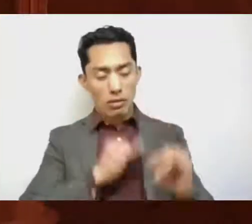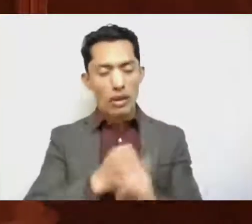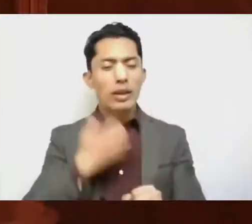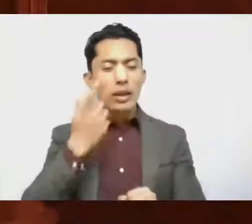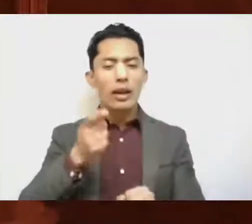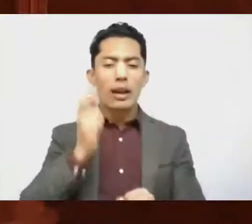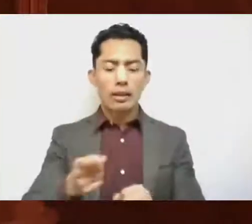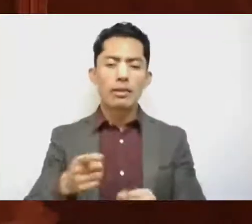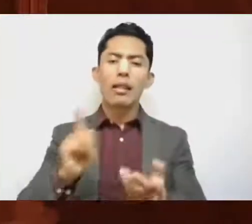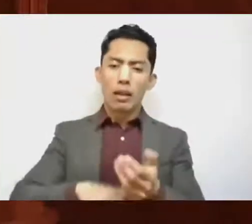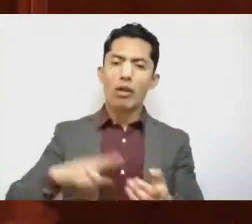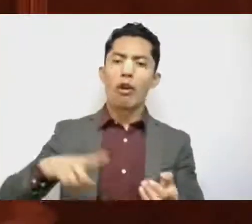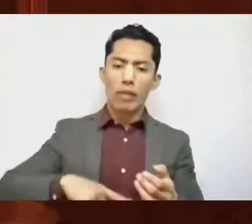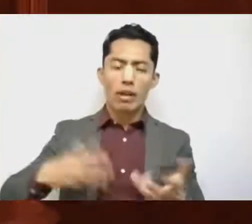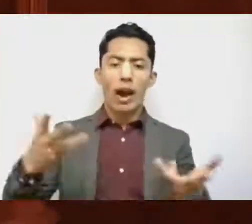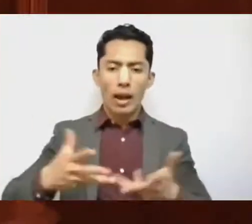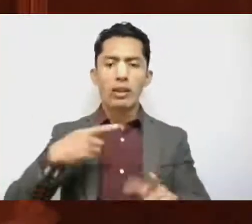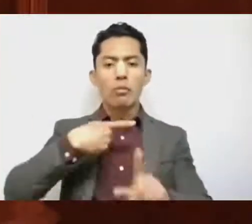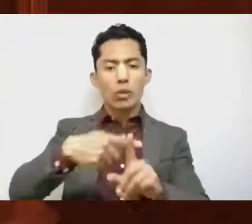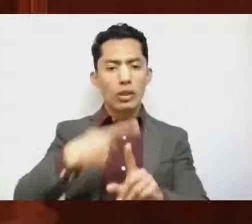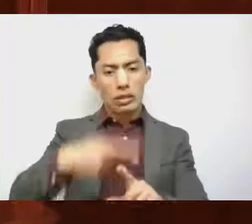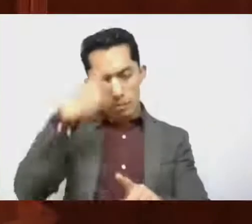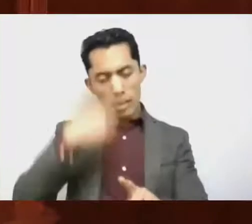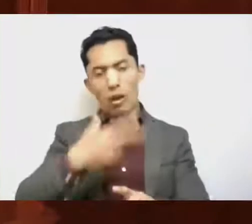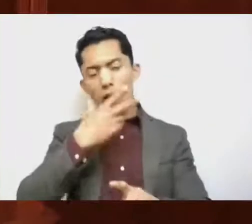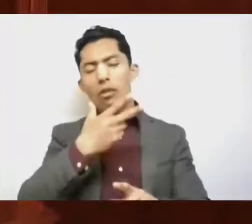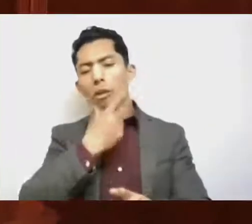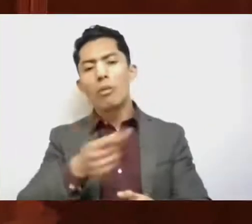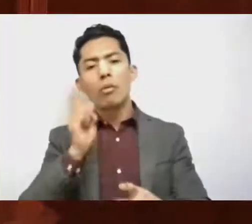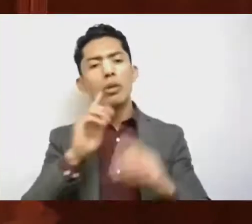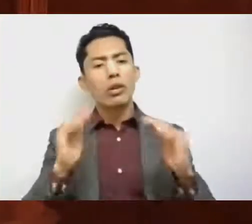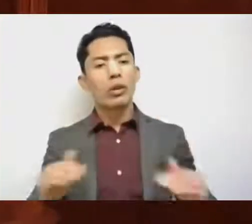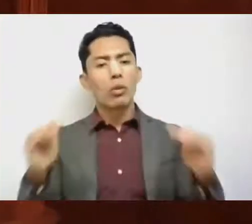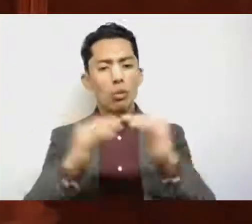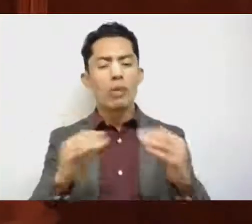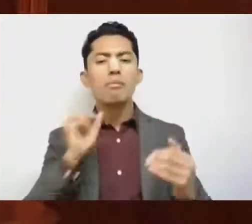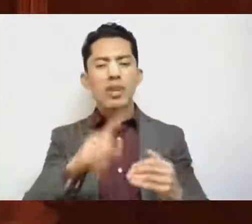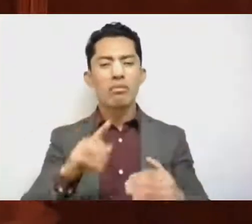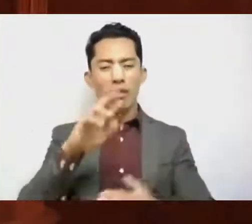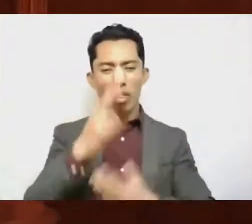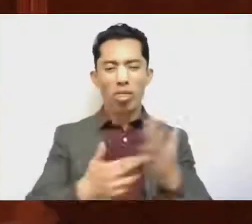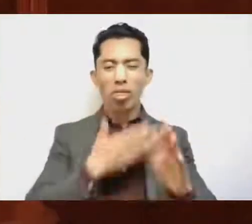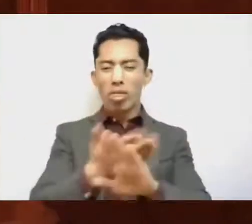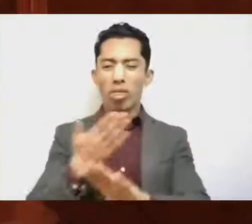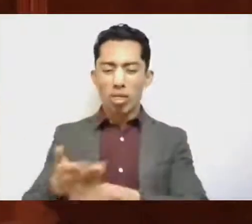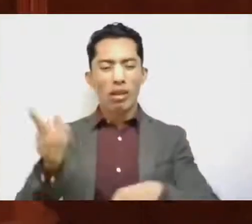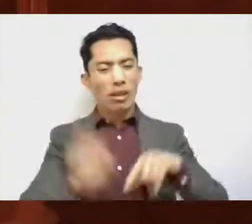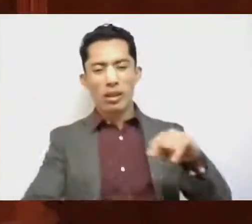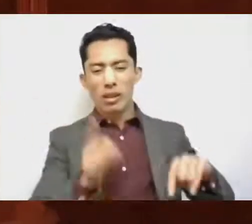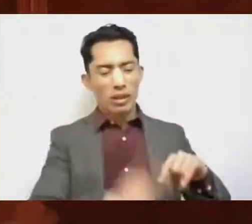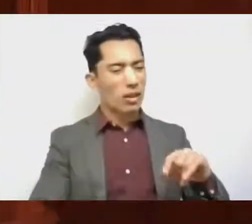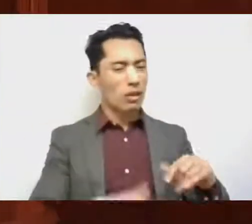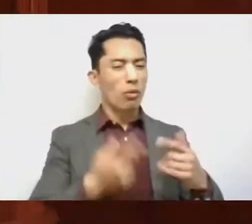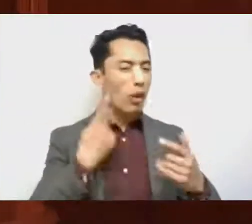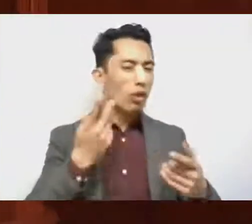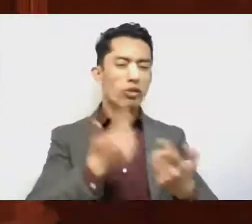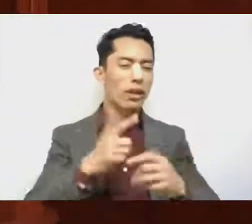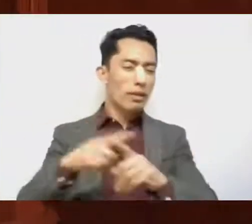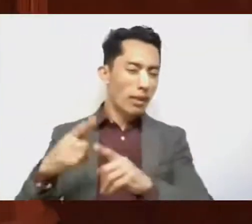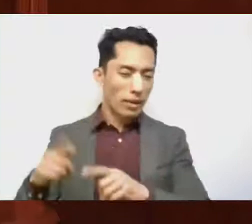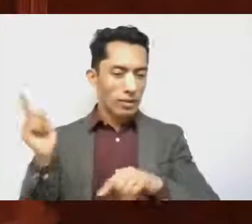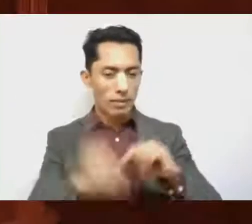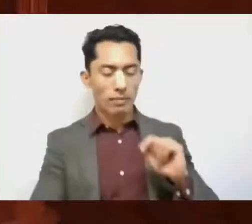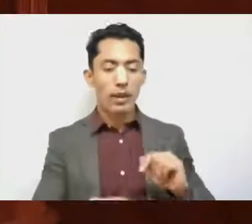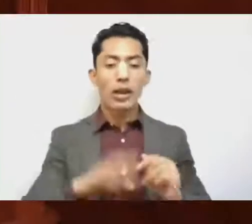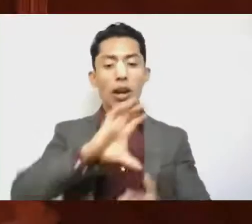Estados implementen acciones a favor de la igualdad sustantiva y la erradicación de la violencia en todos los ámbitos y esferas. Como se establece en la